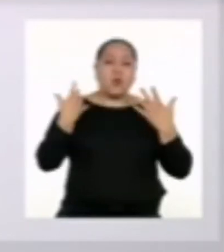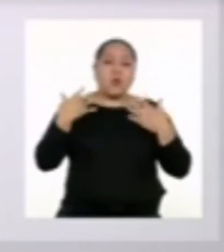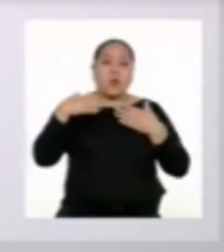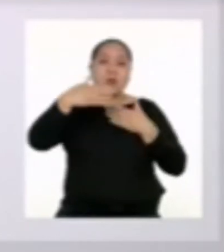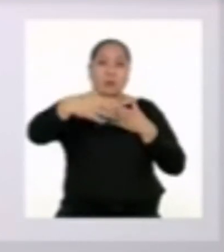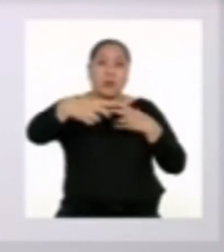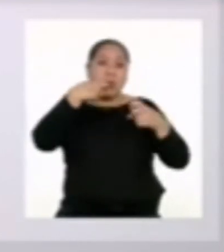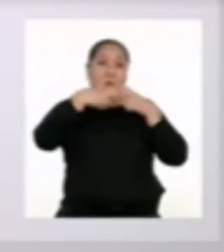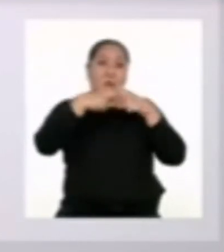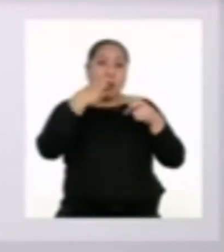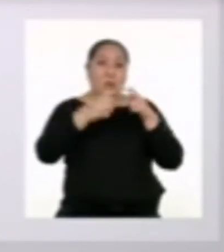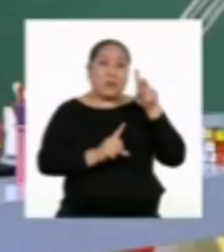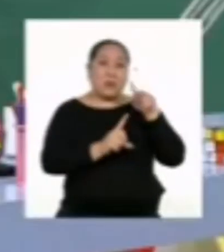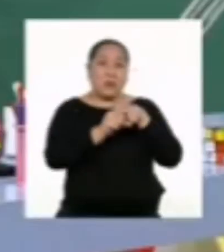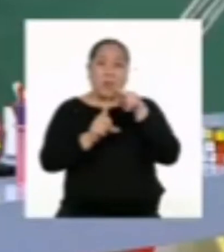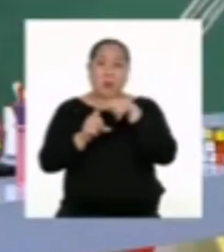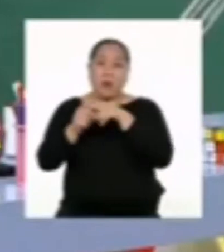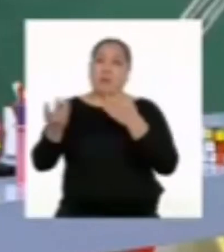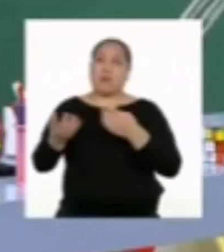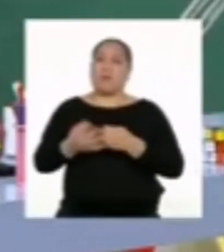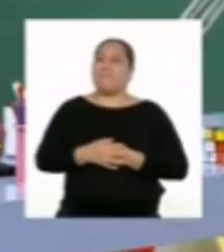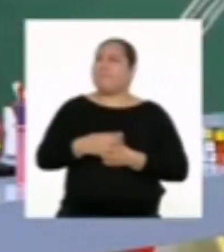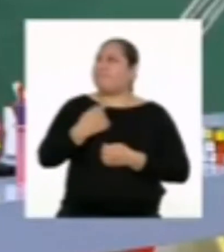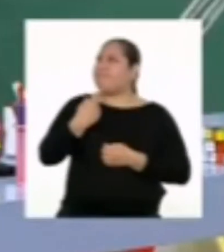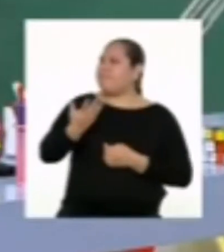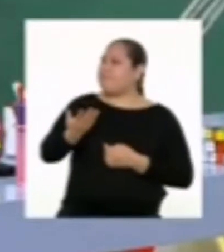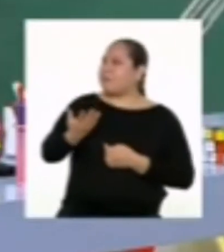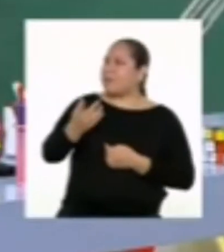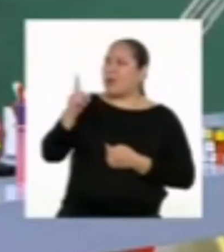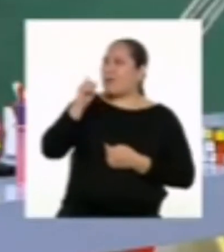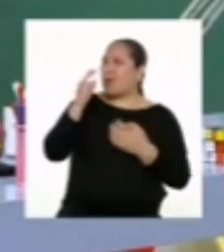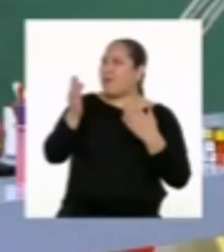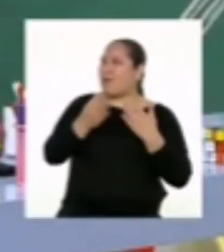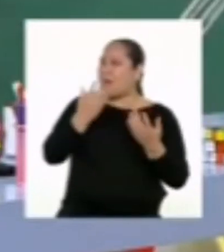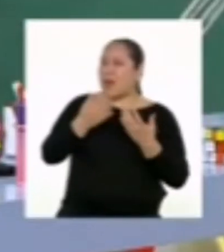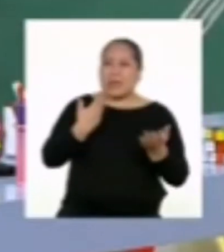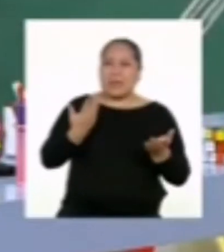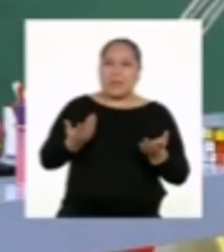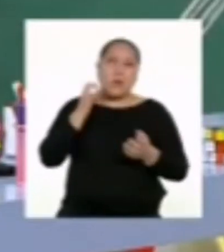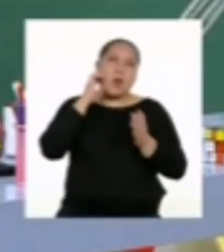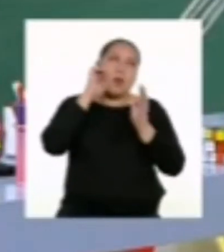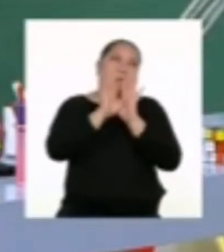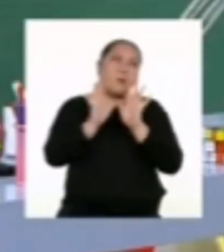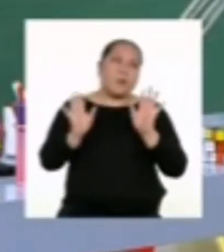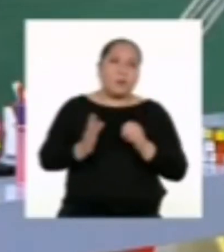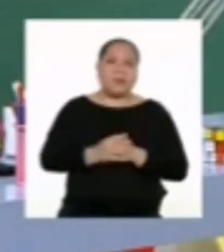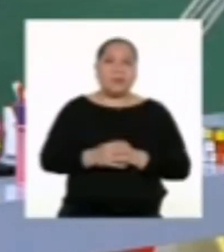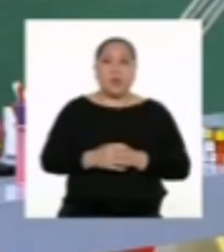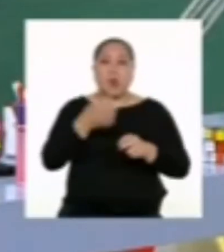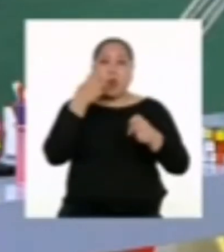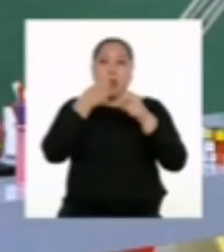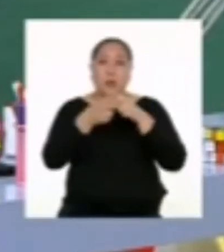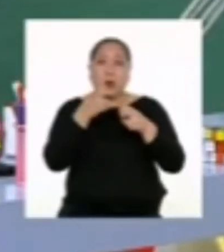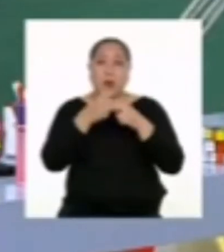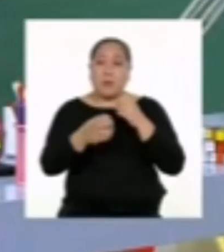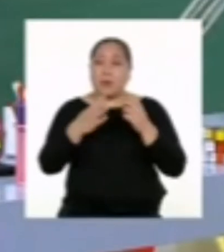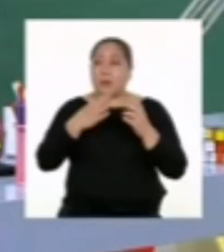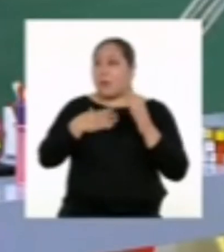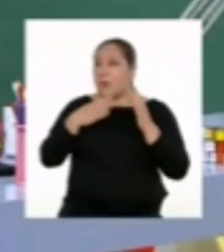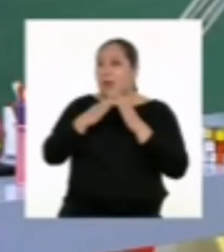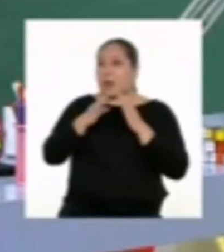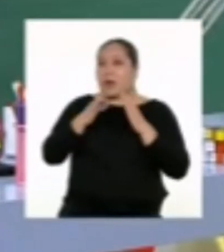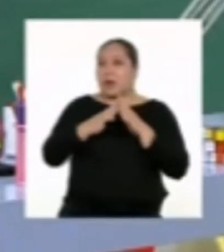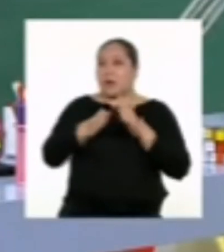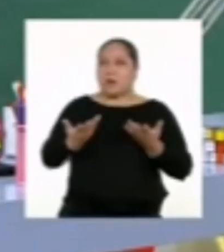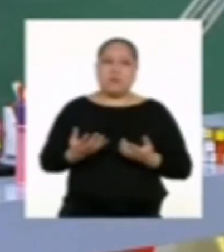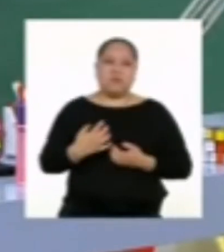dificultades que se están presentando. Pero el asunto no es muy sencillo. Por ejemplo, los problemas que están ocurriendo en mi casa